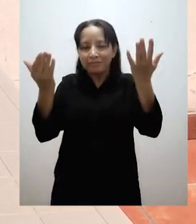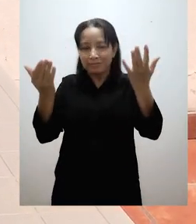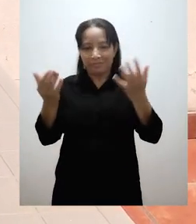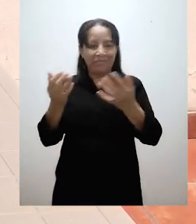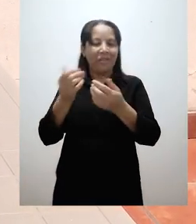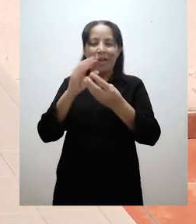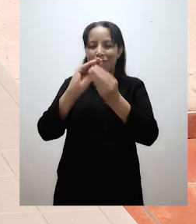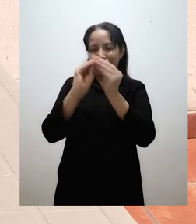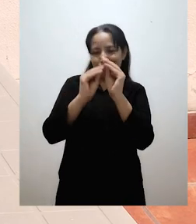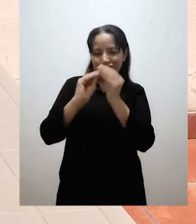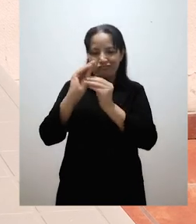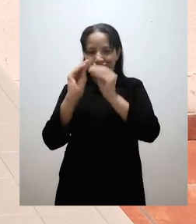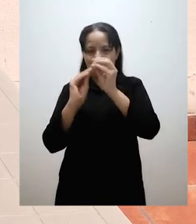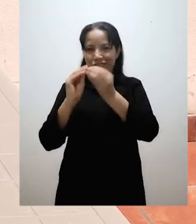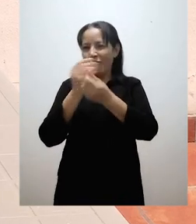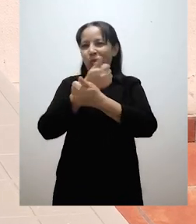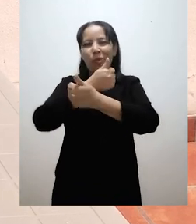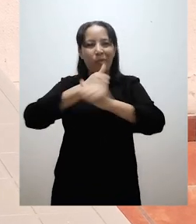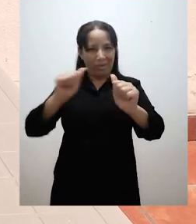hacer una flor.